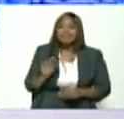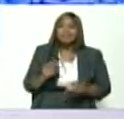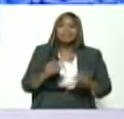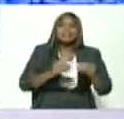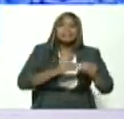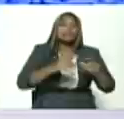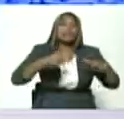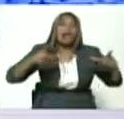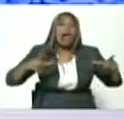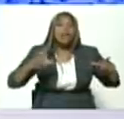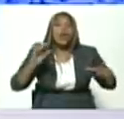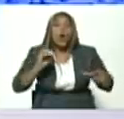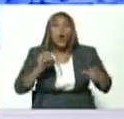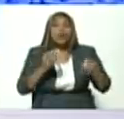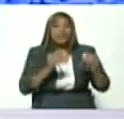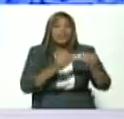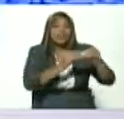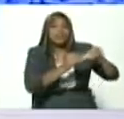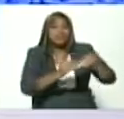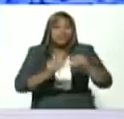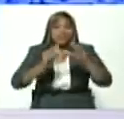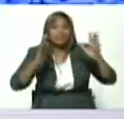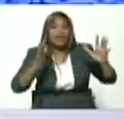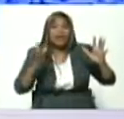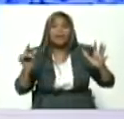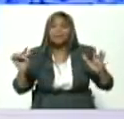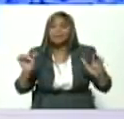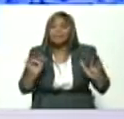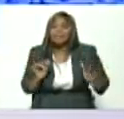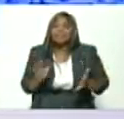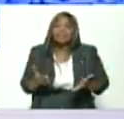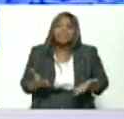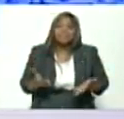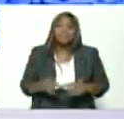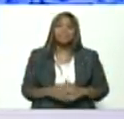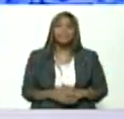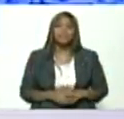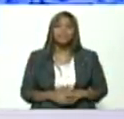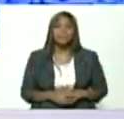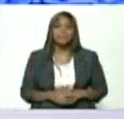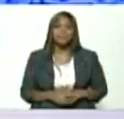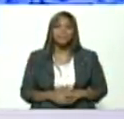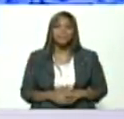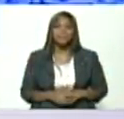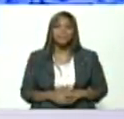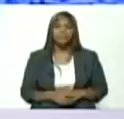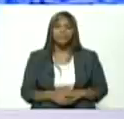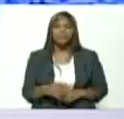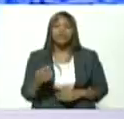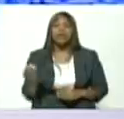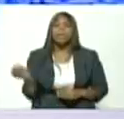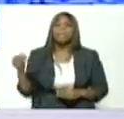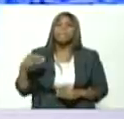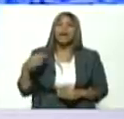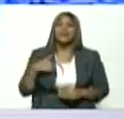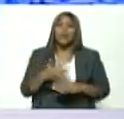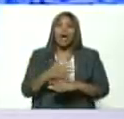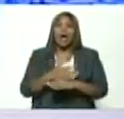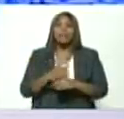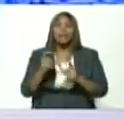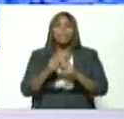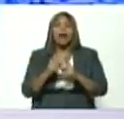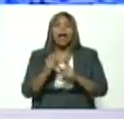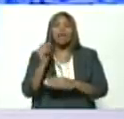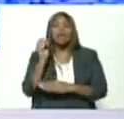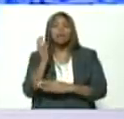ha agregado a la frase que yo he lanzado a la idea